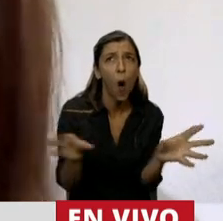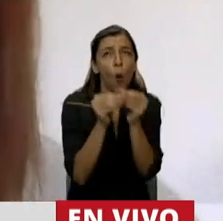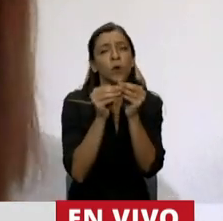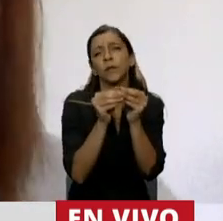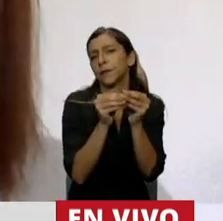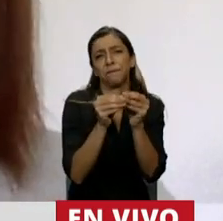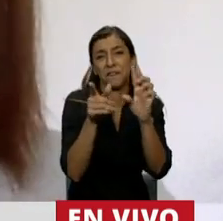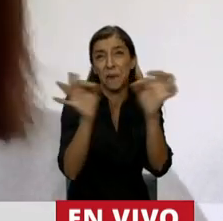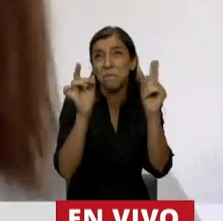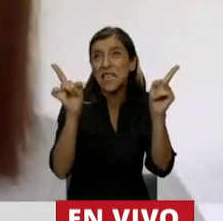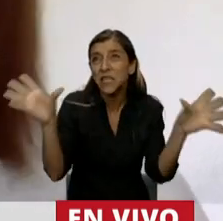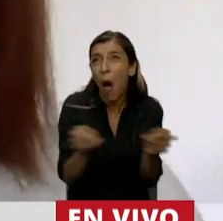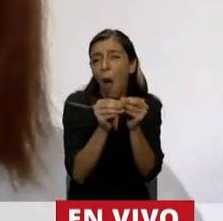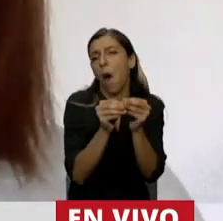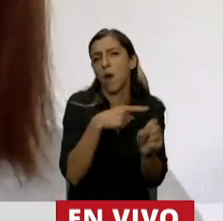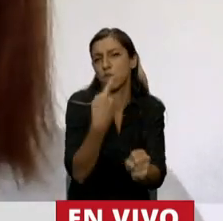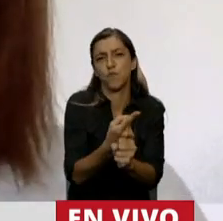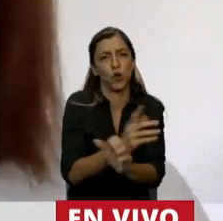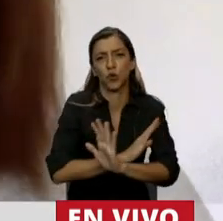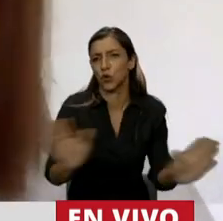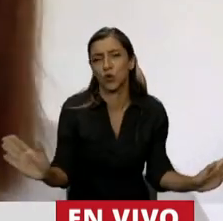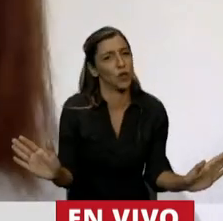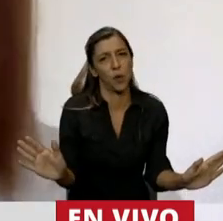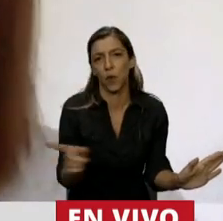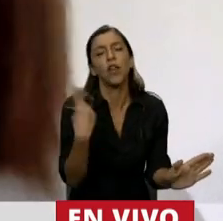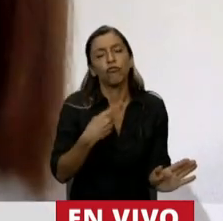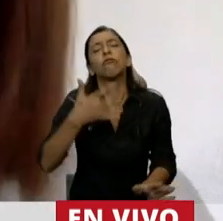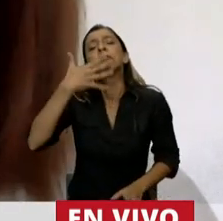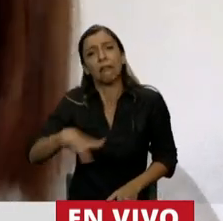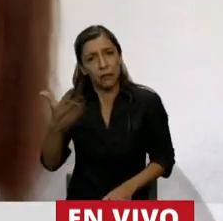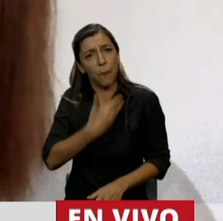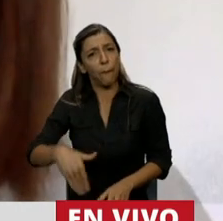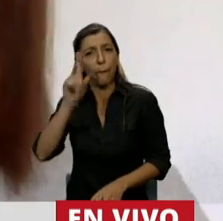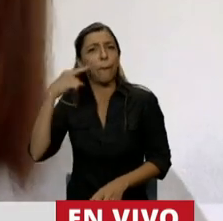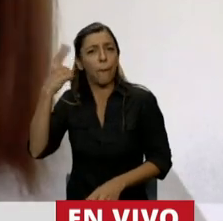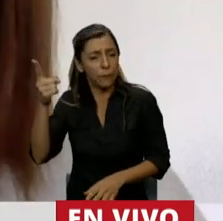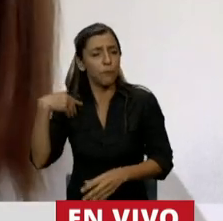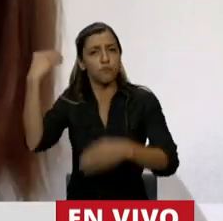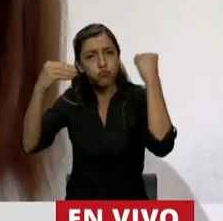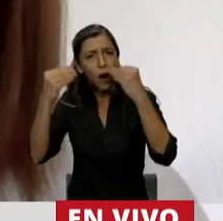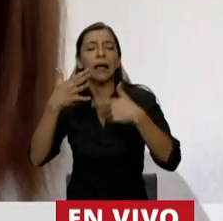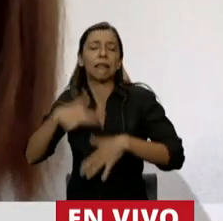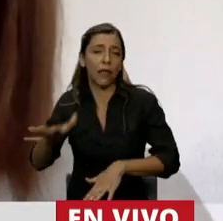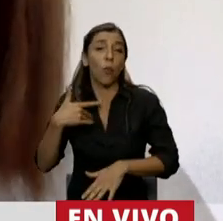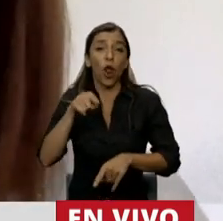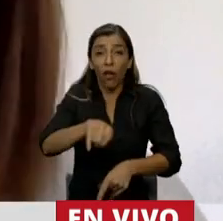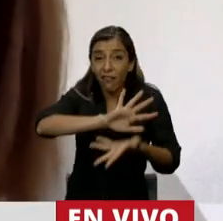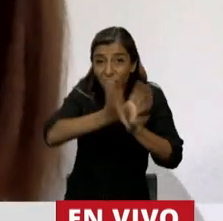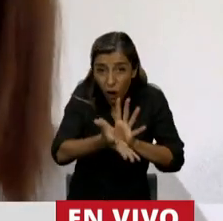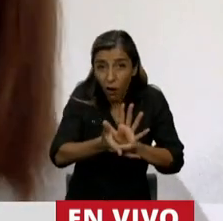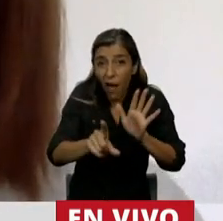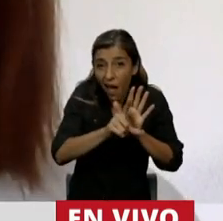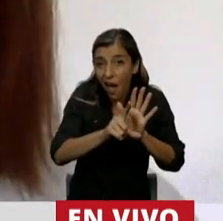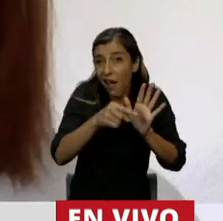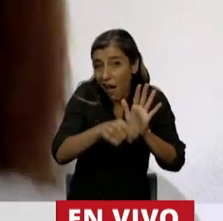frase. No compartimos la preocupación del presidente, pero no podemos compartir el método que nos propone. Por